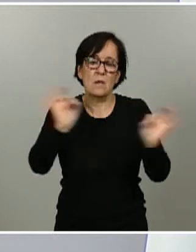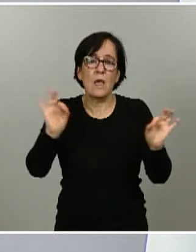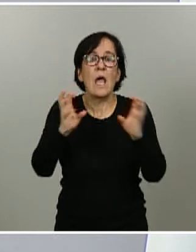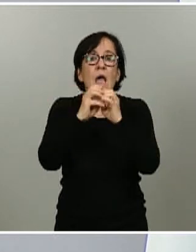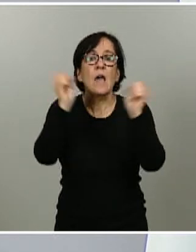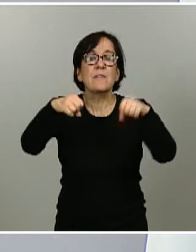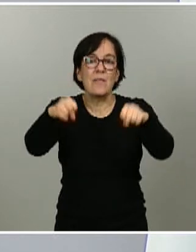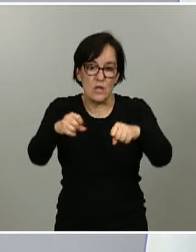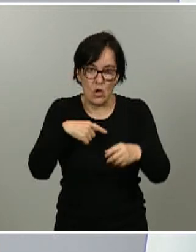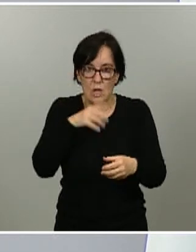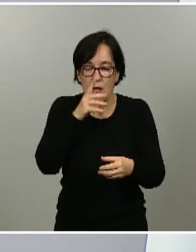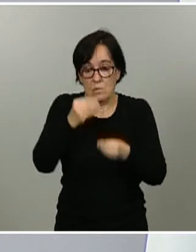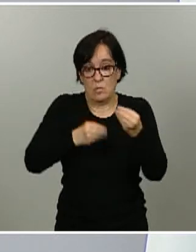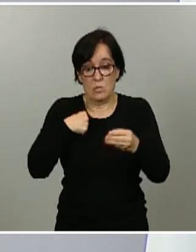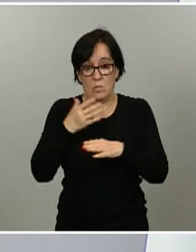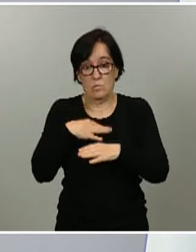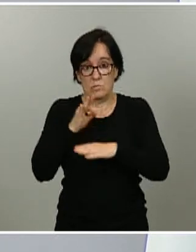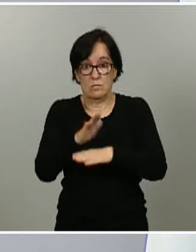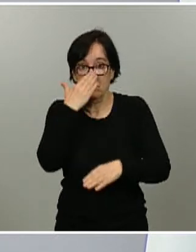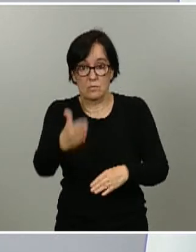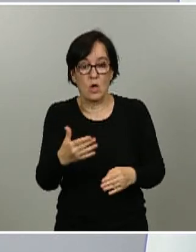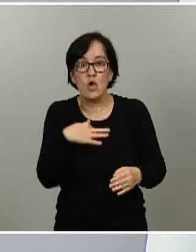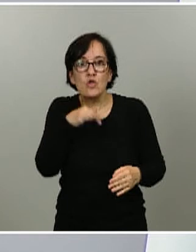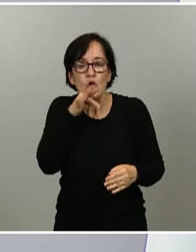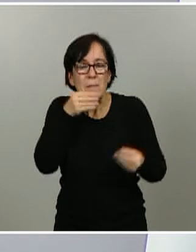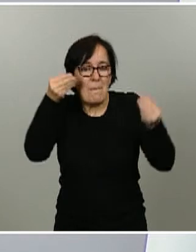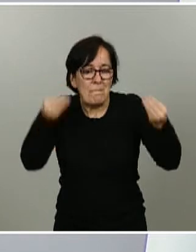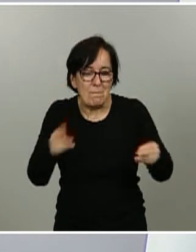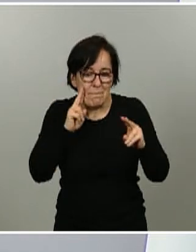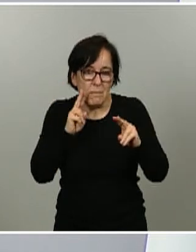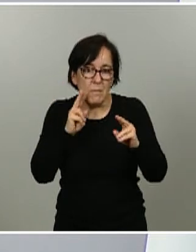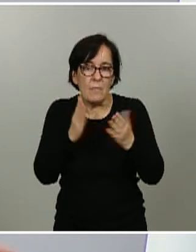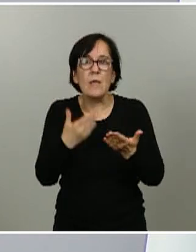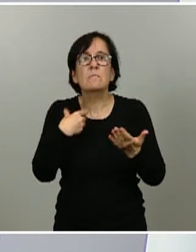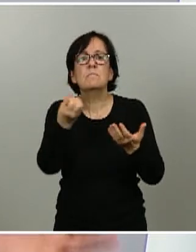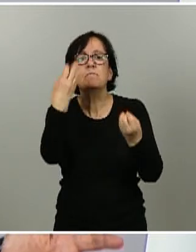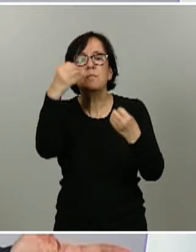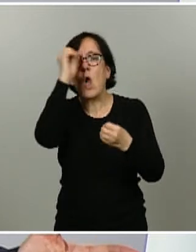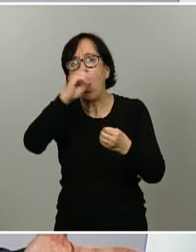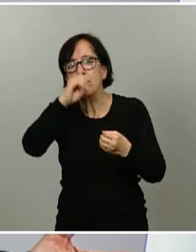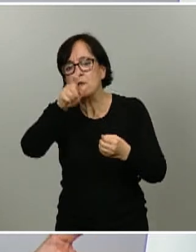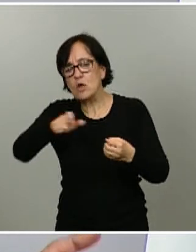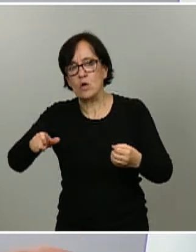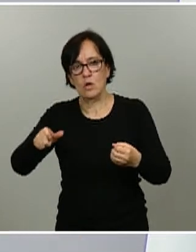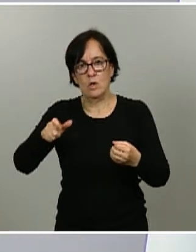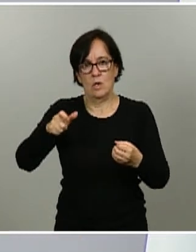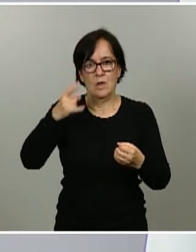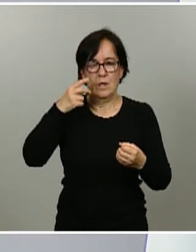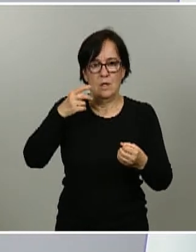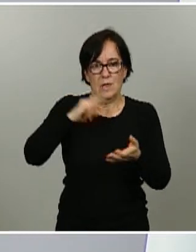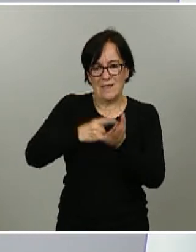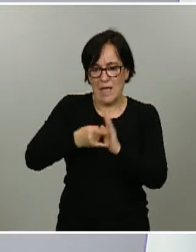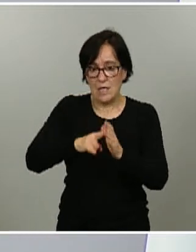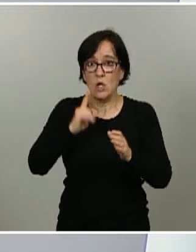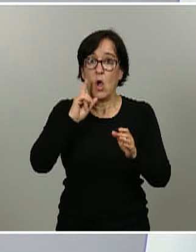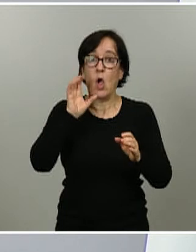plantear pues porque con sinceridad no he podido ver todavía ni escuchar el parecer de los técnicos tanto de la comunidad autónoma proponente como del